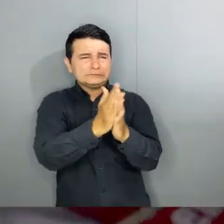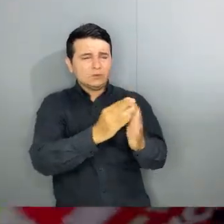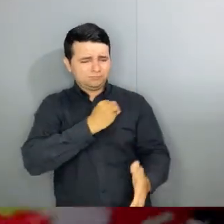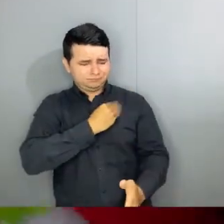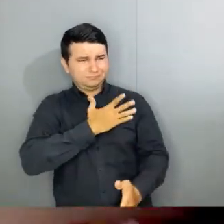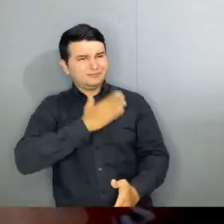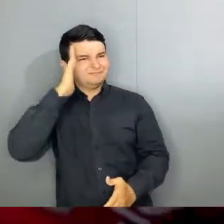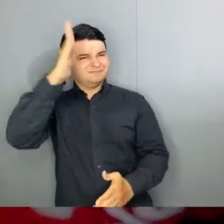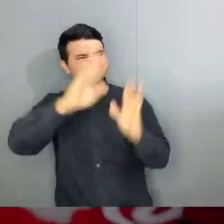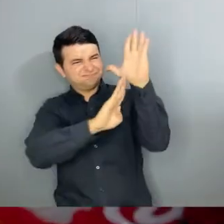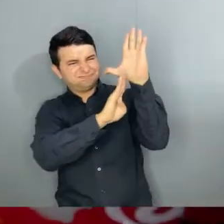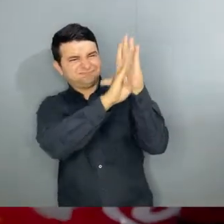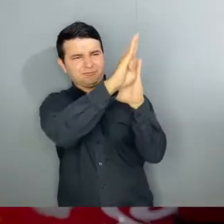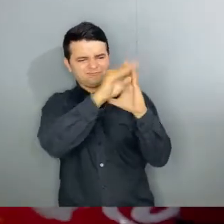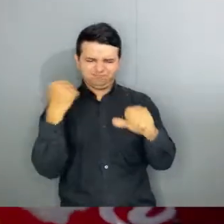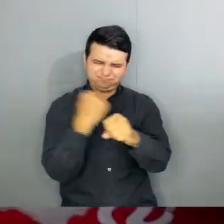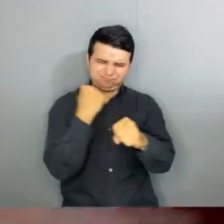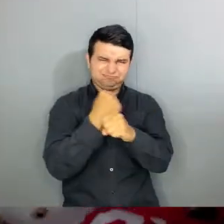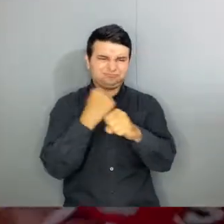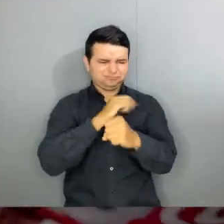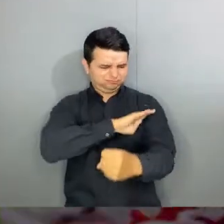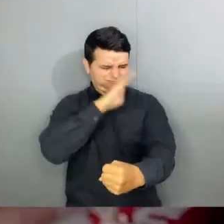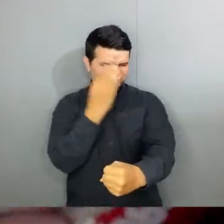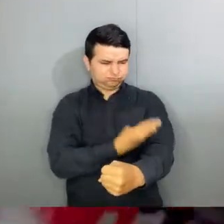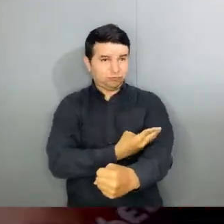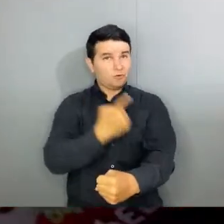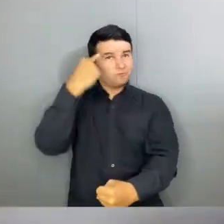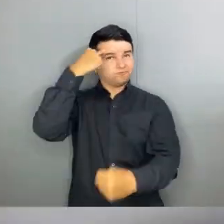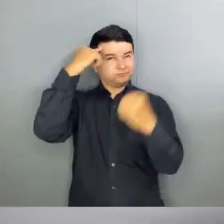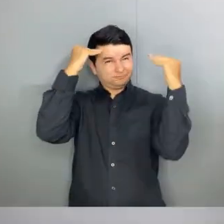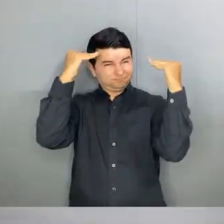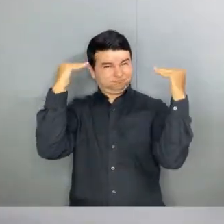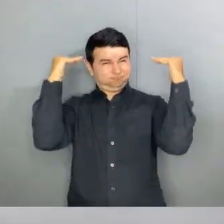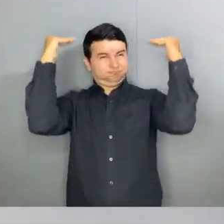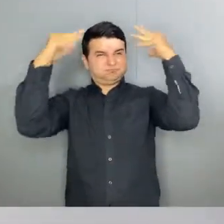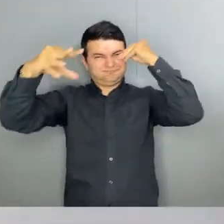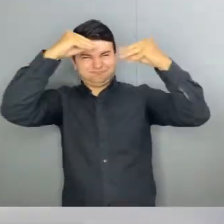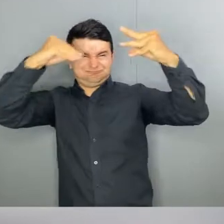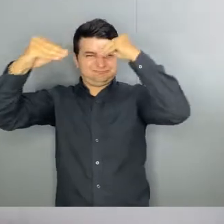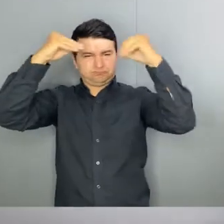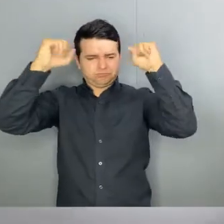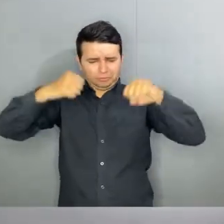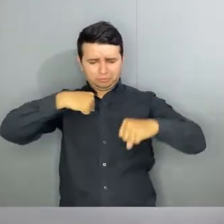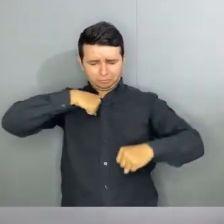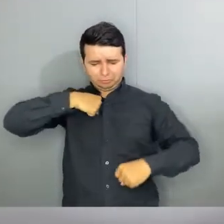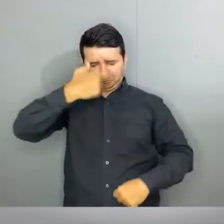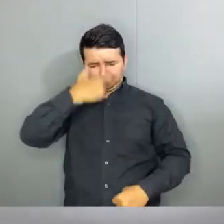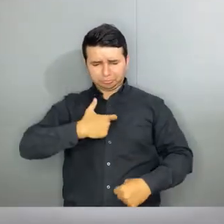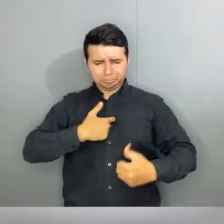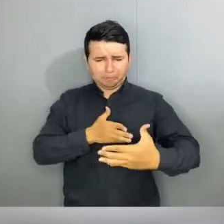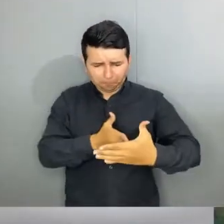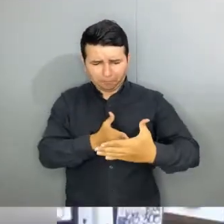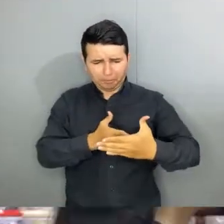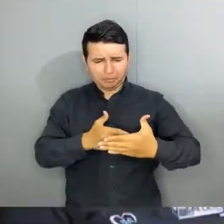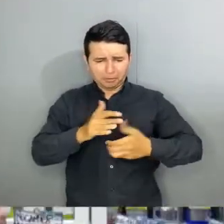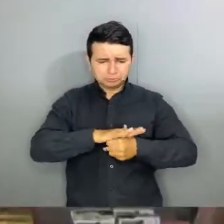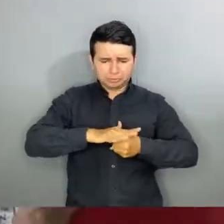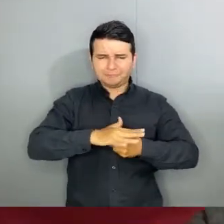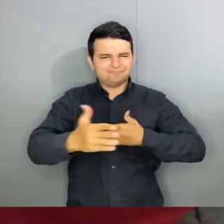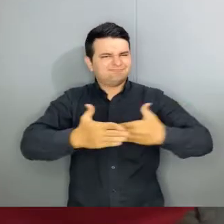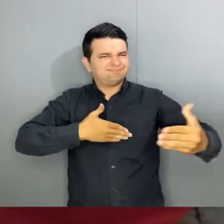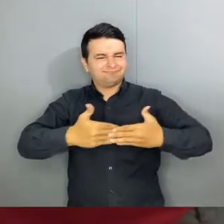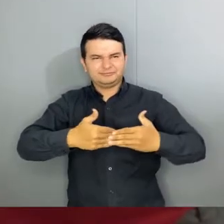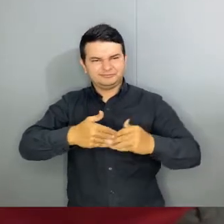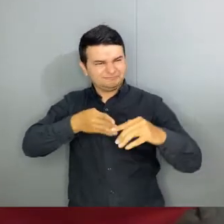la mejor oportunidad para crecer, trabajar y fortalecer sus conocimientos sin importar su condición. Así es